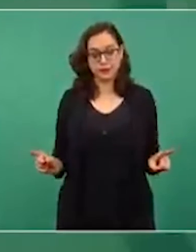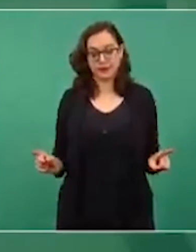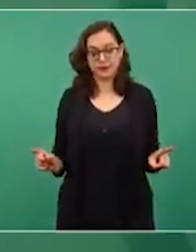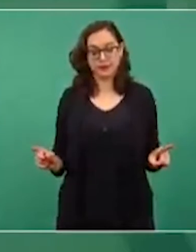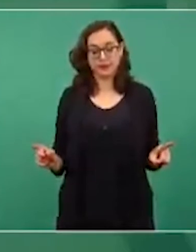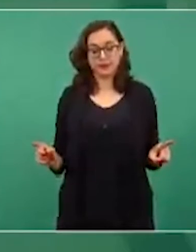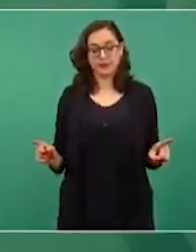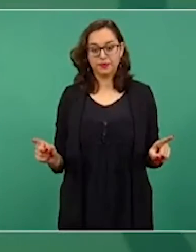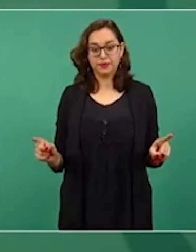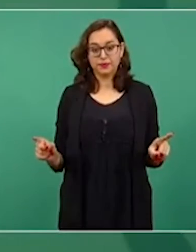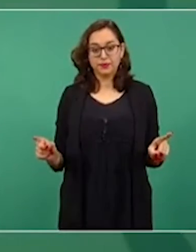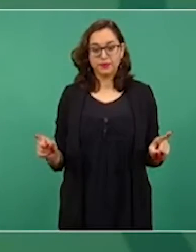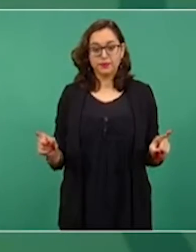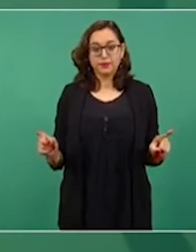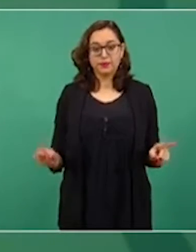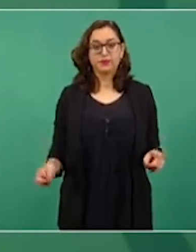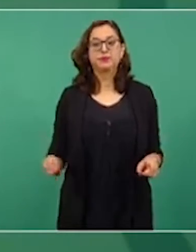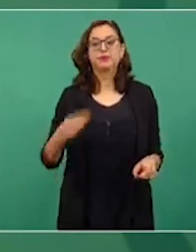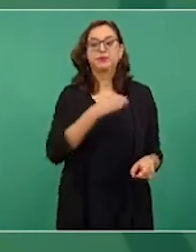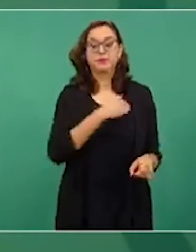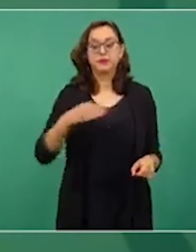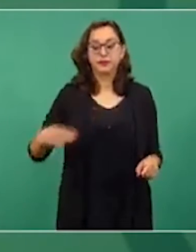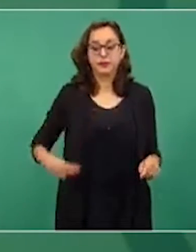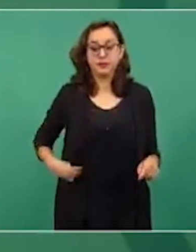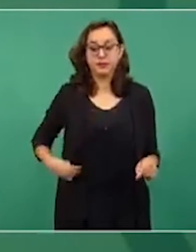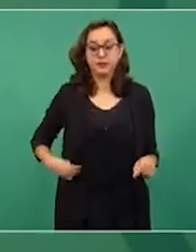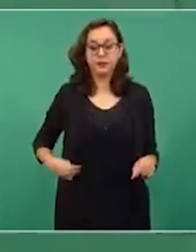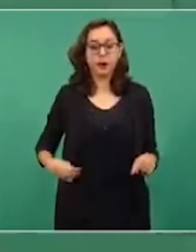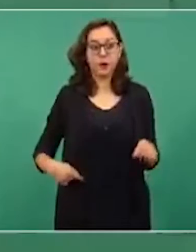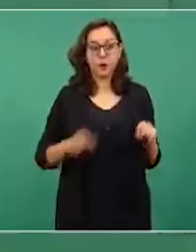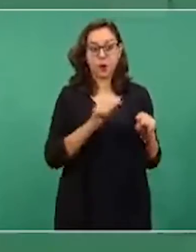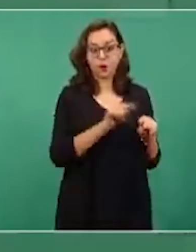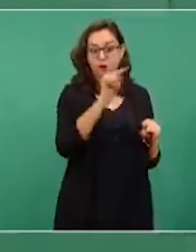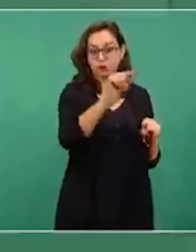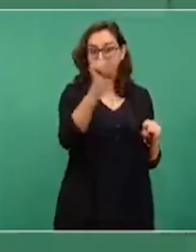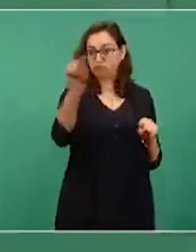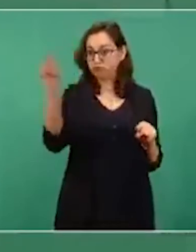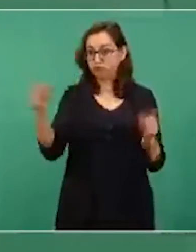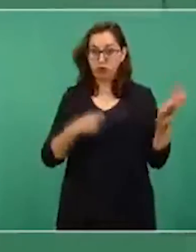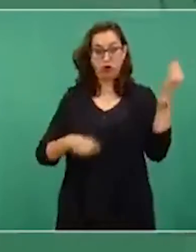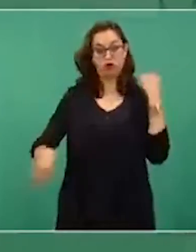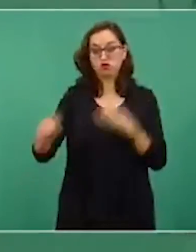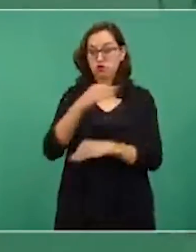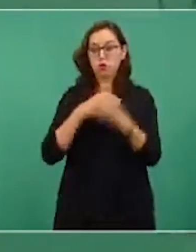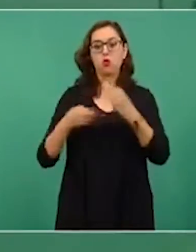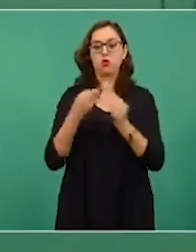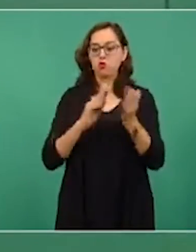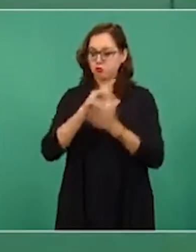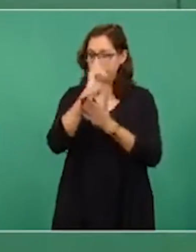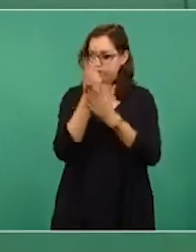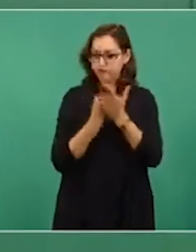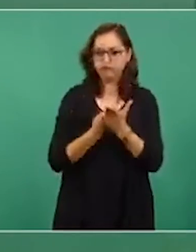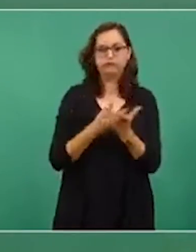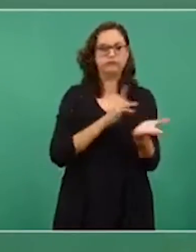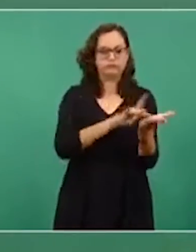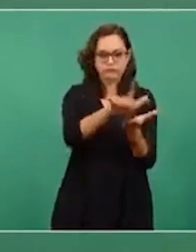un municipio que no tenga programas de bienestar,